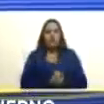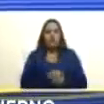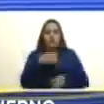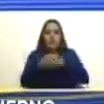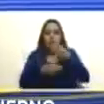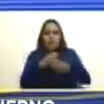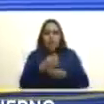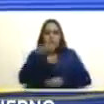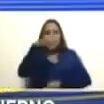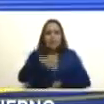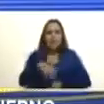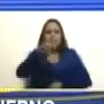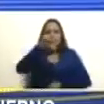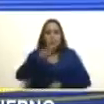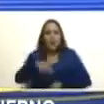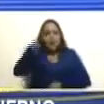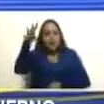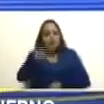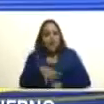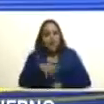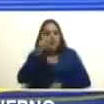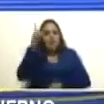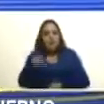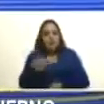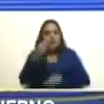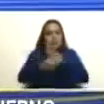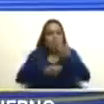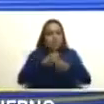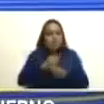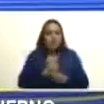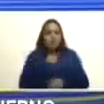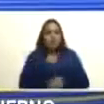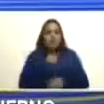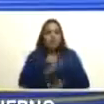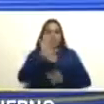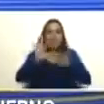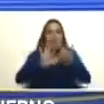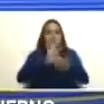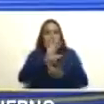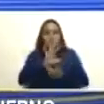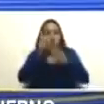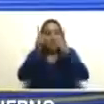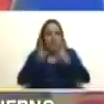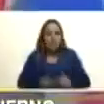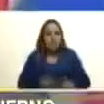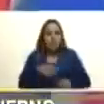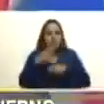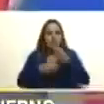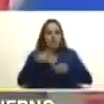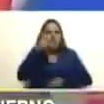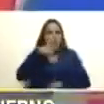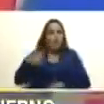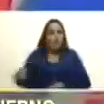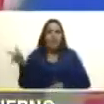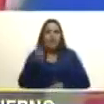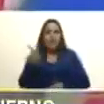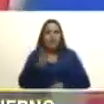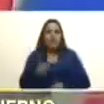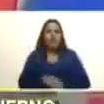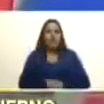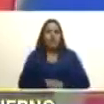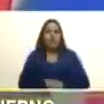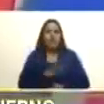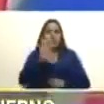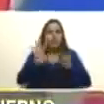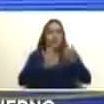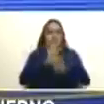creación de la Guayana Esequiba y la implementación de las cinco decisiones tomadas por el pueblo de Venezuela los